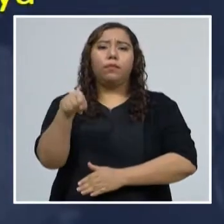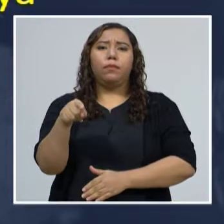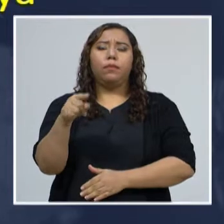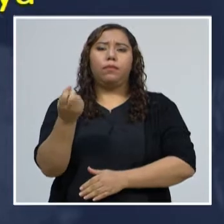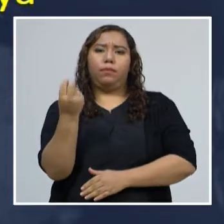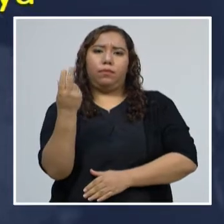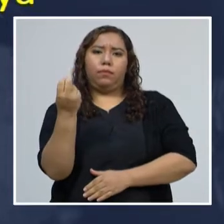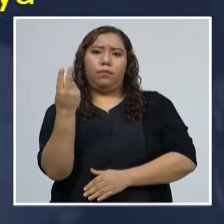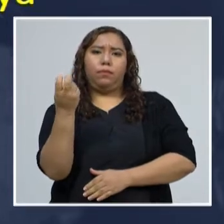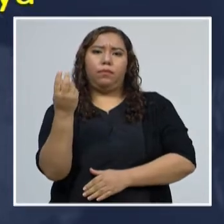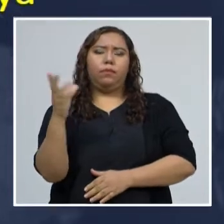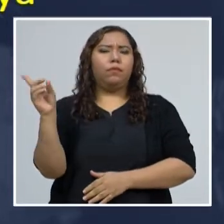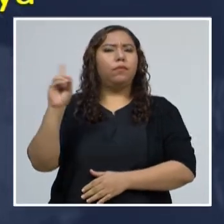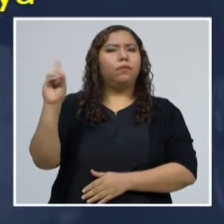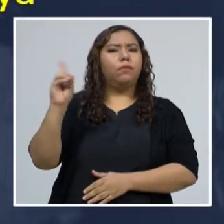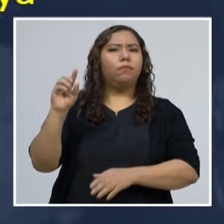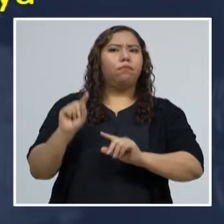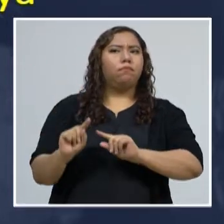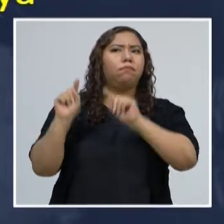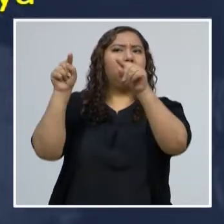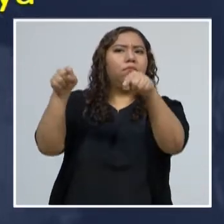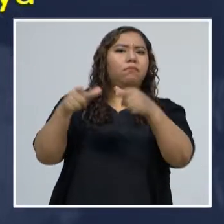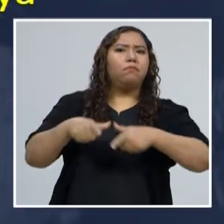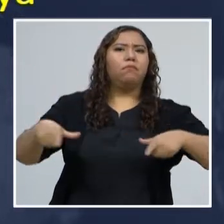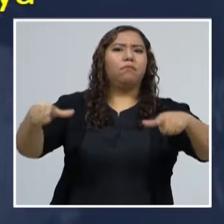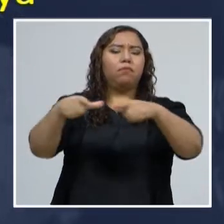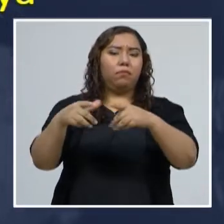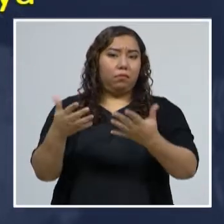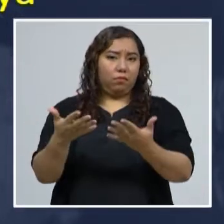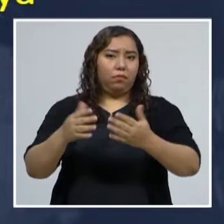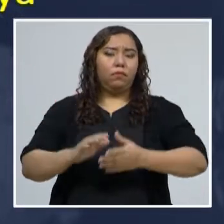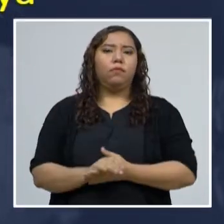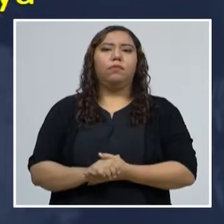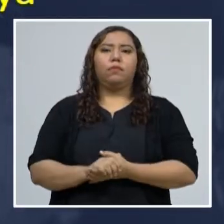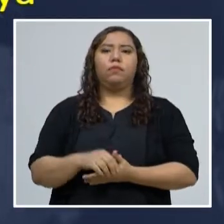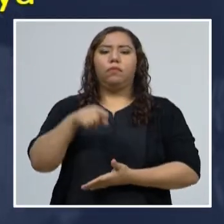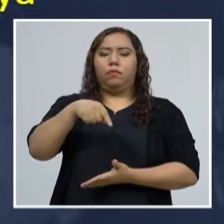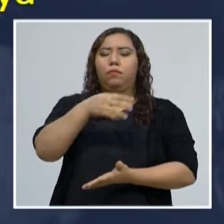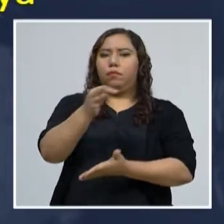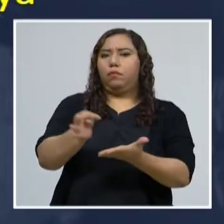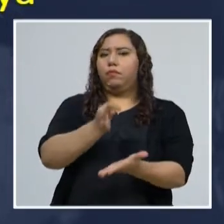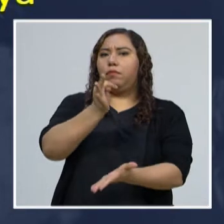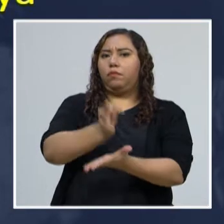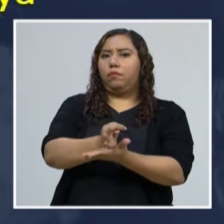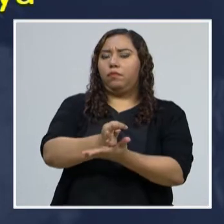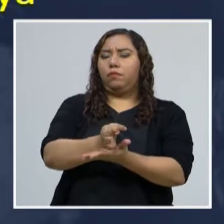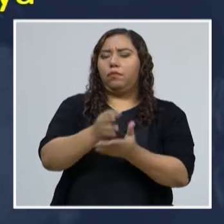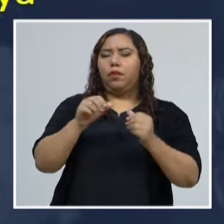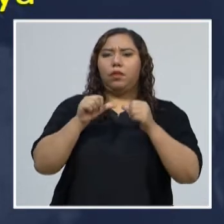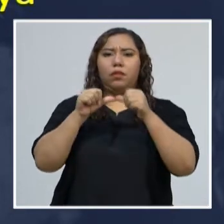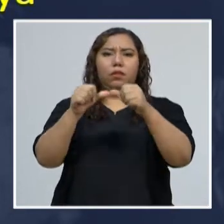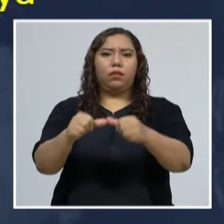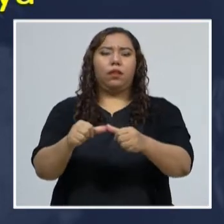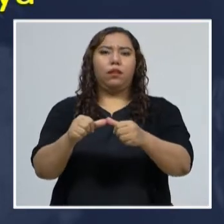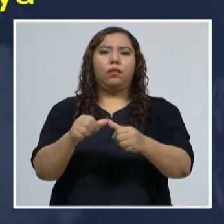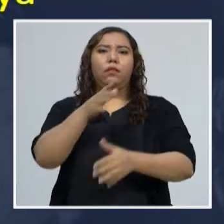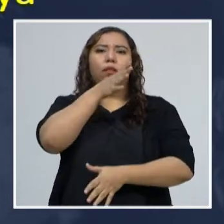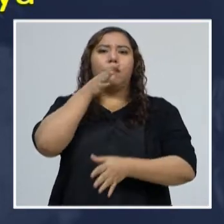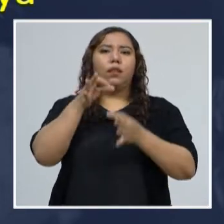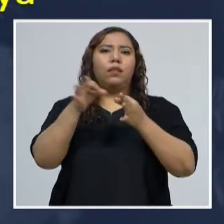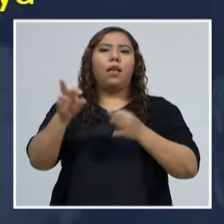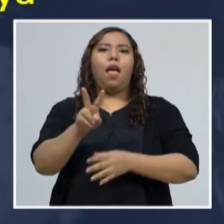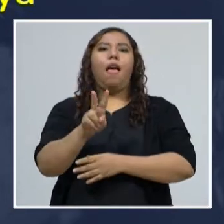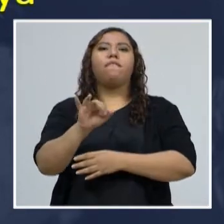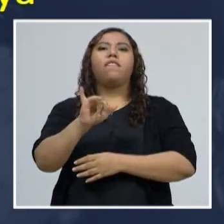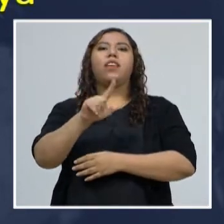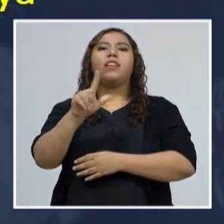septiembre, en el Distrito Central, continúan las brigadas en las siguientes comunidades. Aldea Villeda Morales,